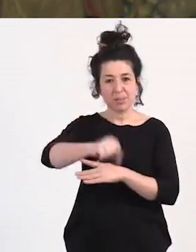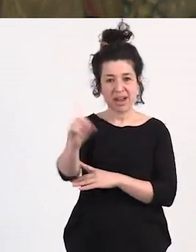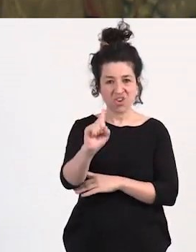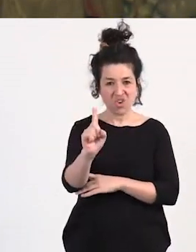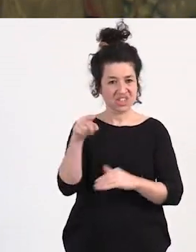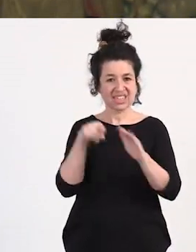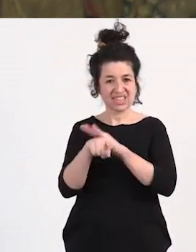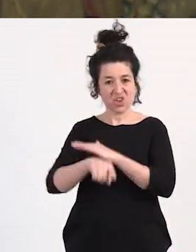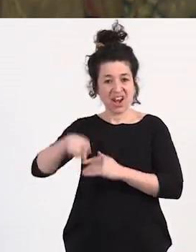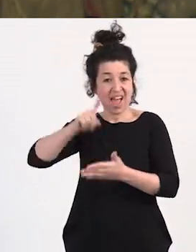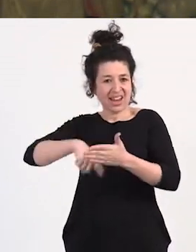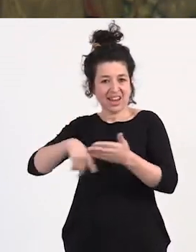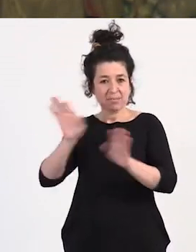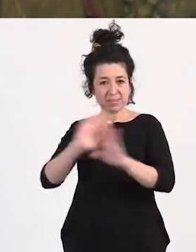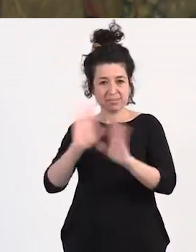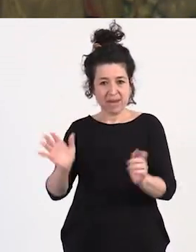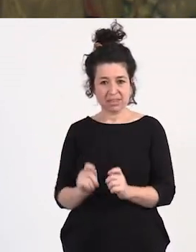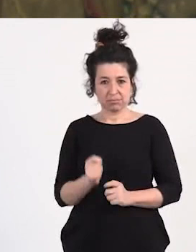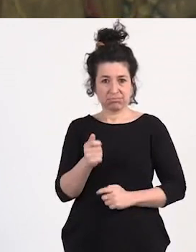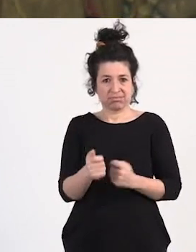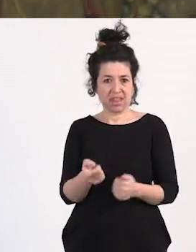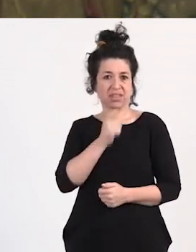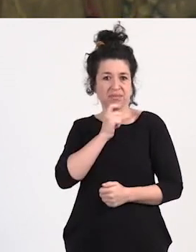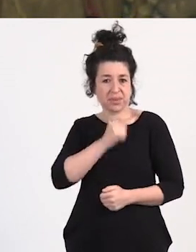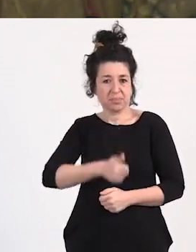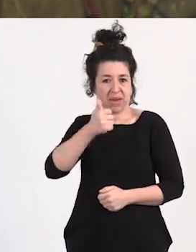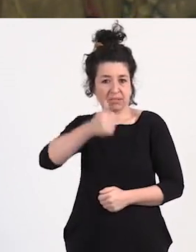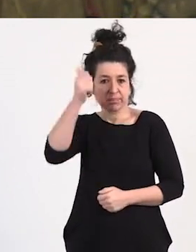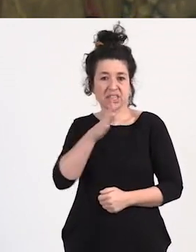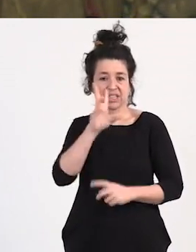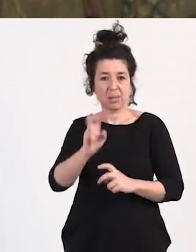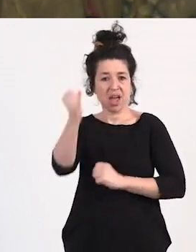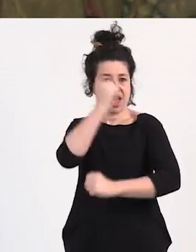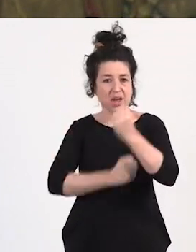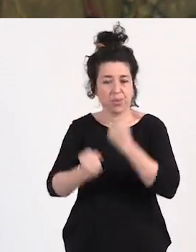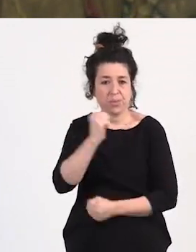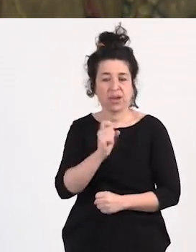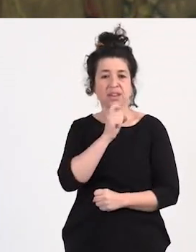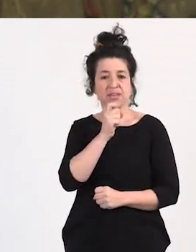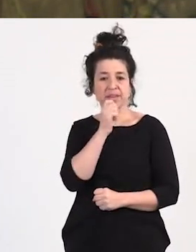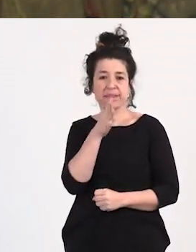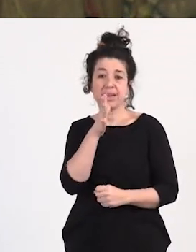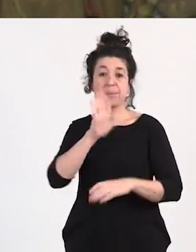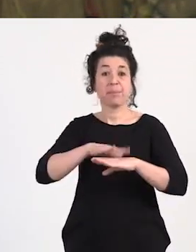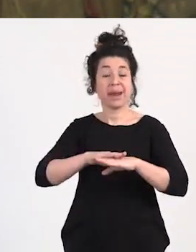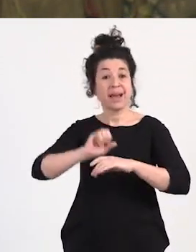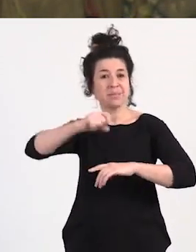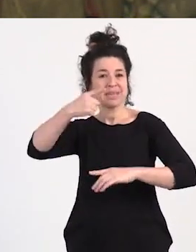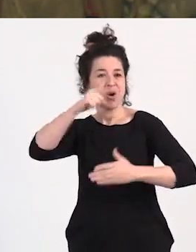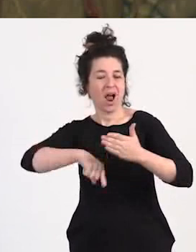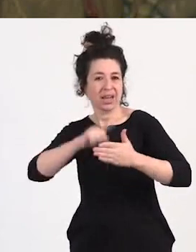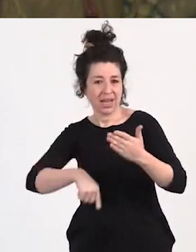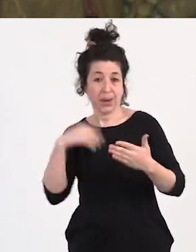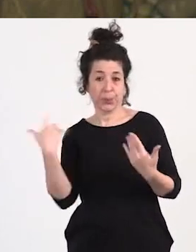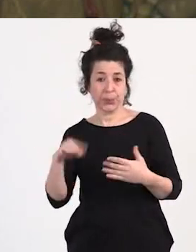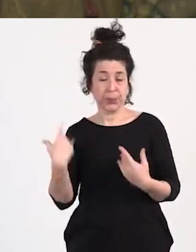un alquiler cada vez las cosas están más difíciles económicamente y hay más exigencias para alquilar un piso yo ahora mismo